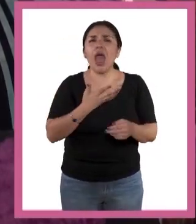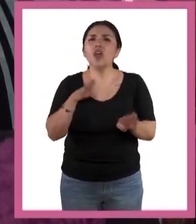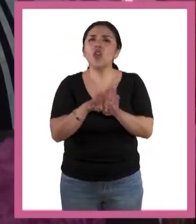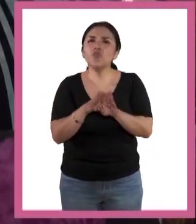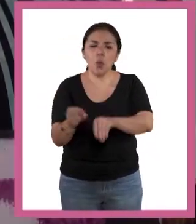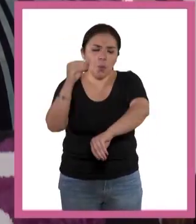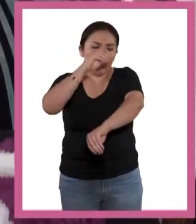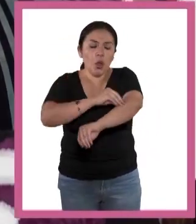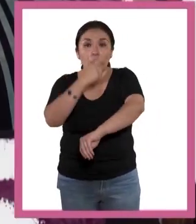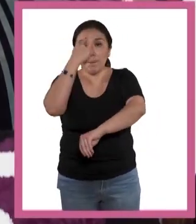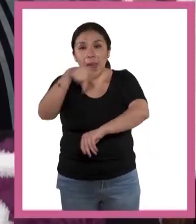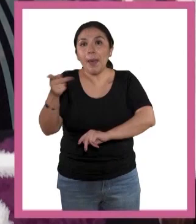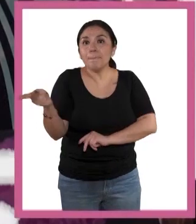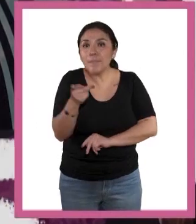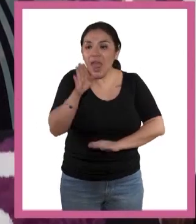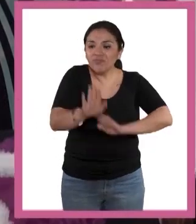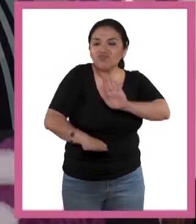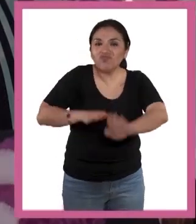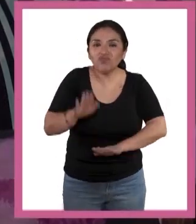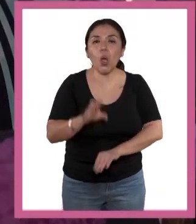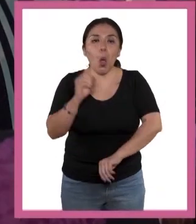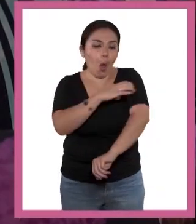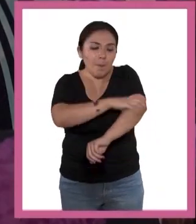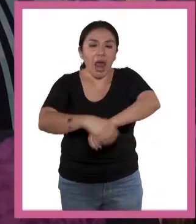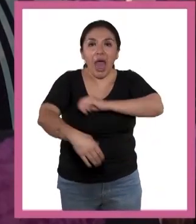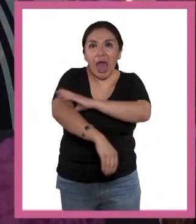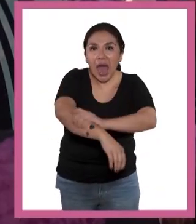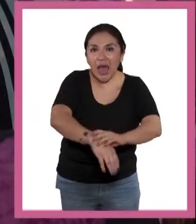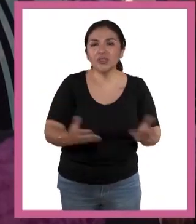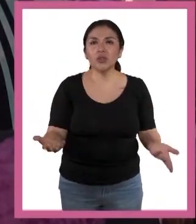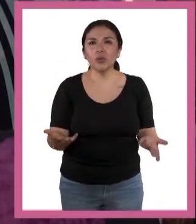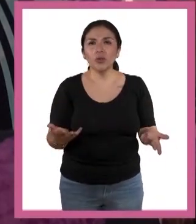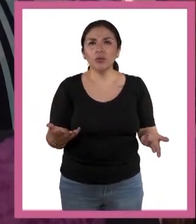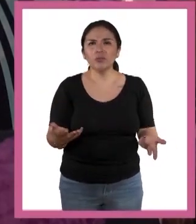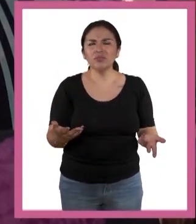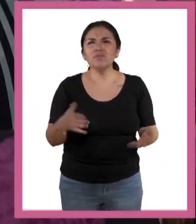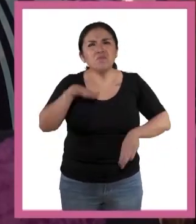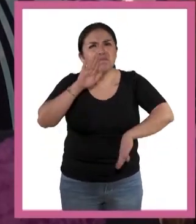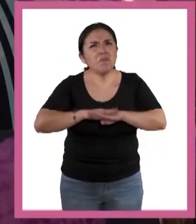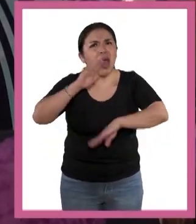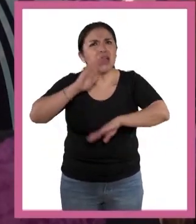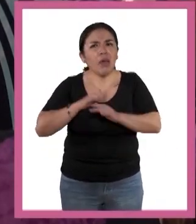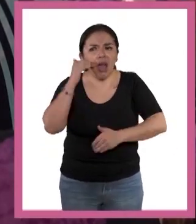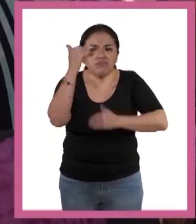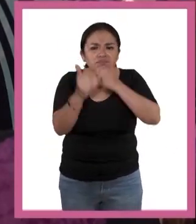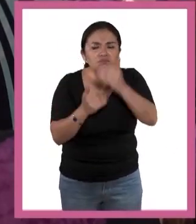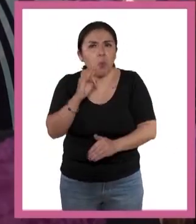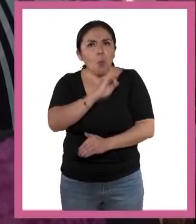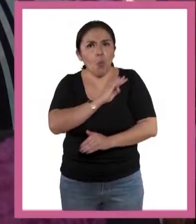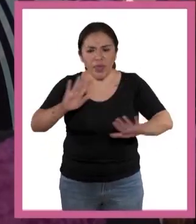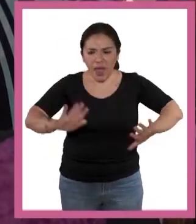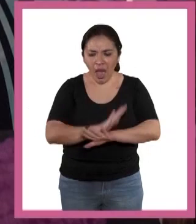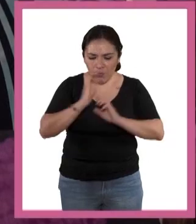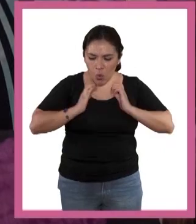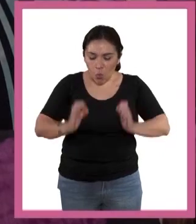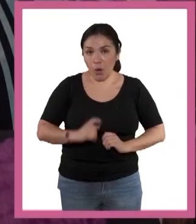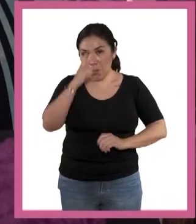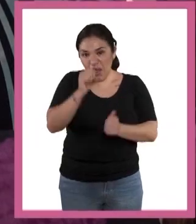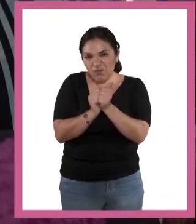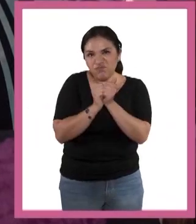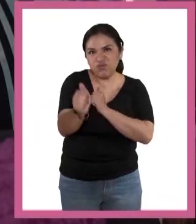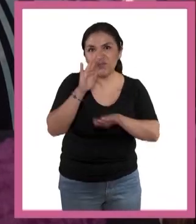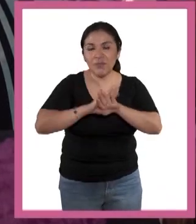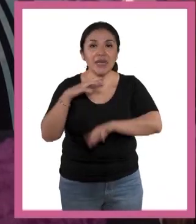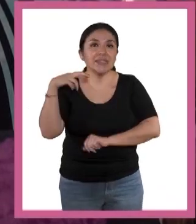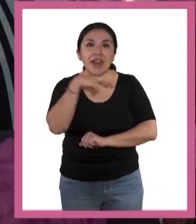muy sofisticadas para las piernas o los brazos. ¿Hasta dónde podríamos modificar nuestro propio cuerpo para correr más